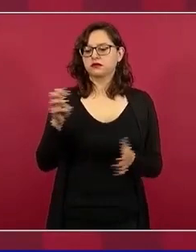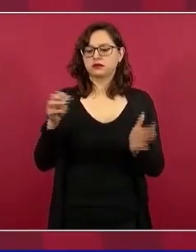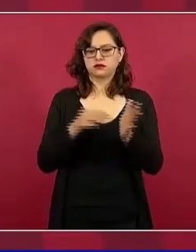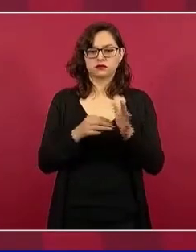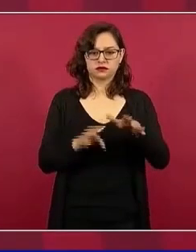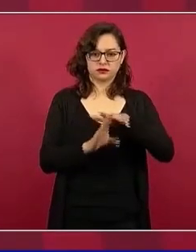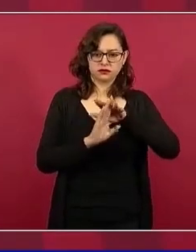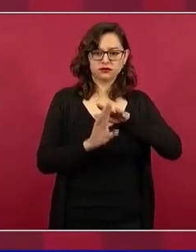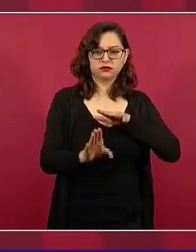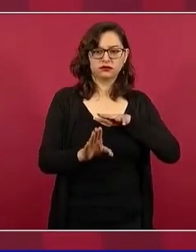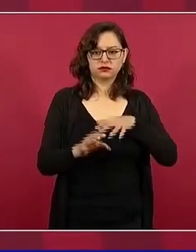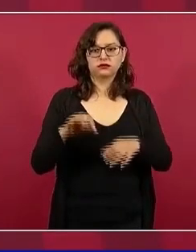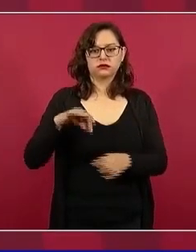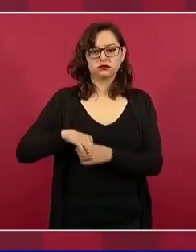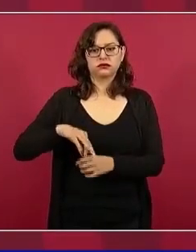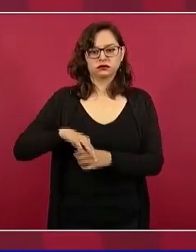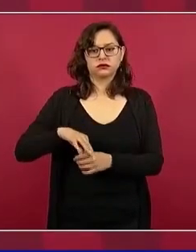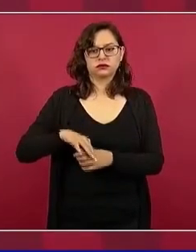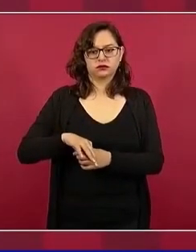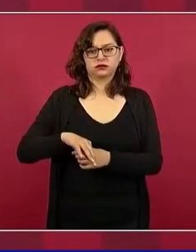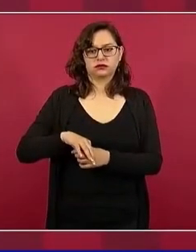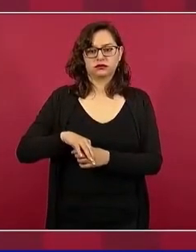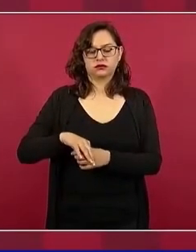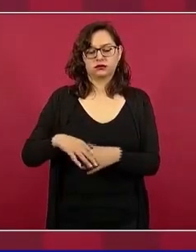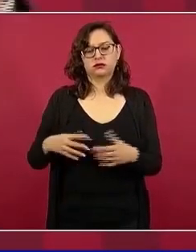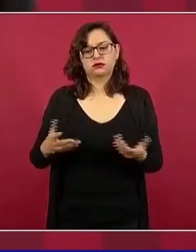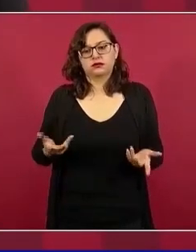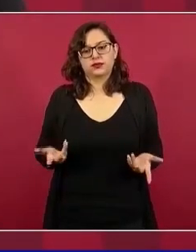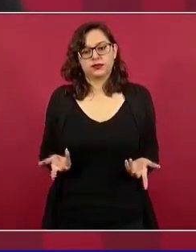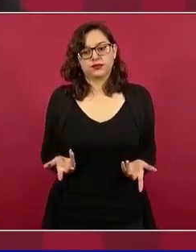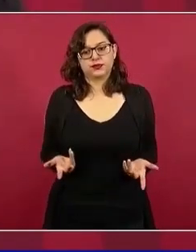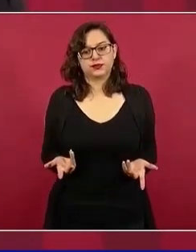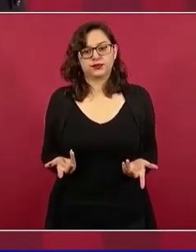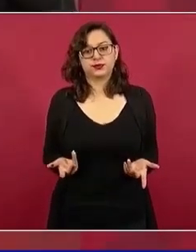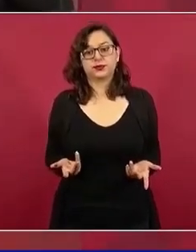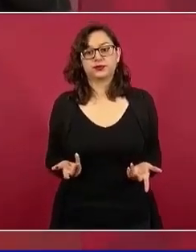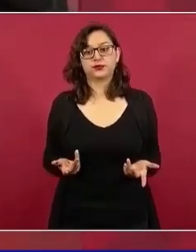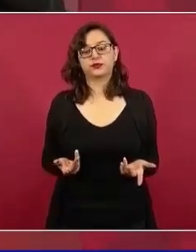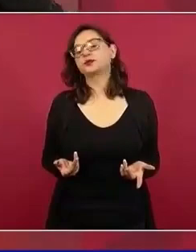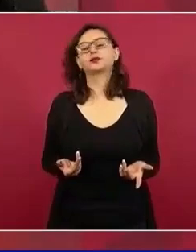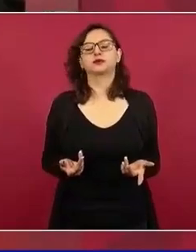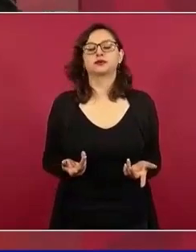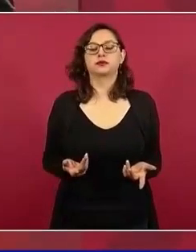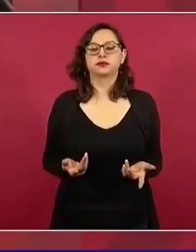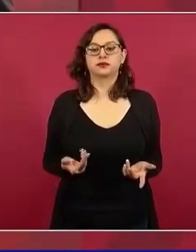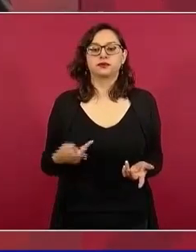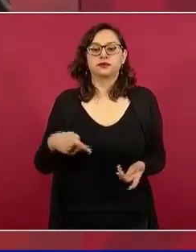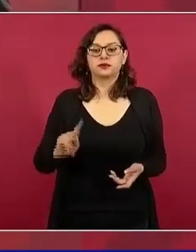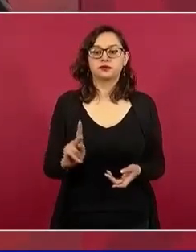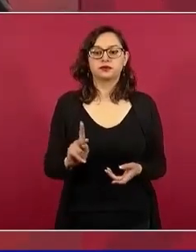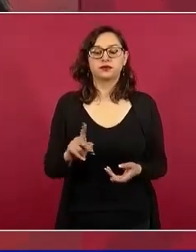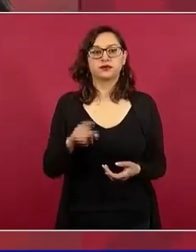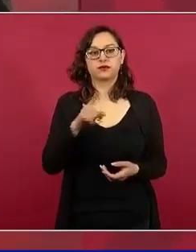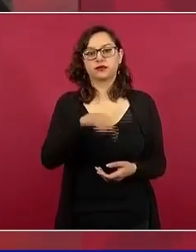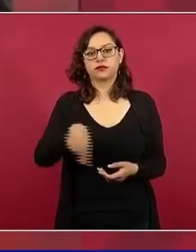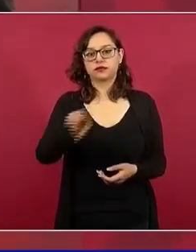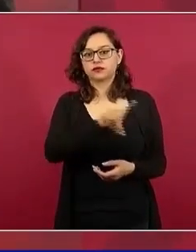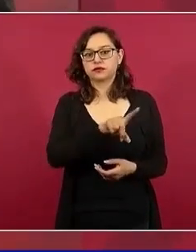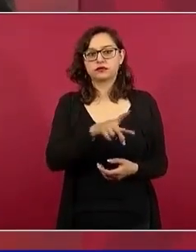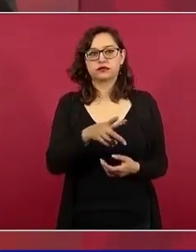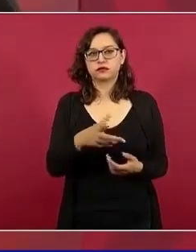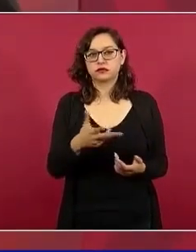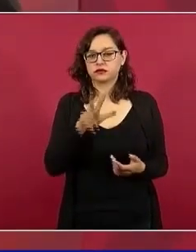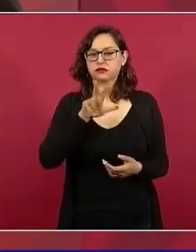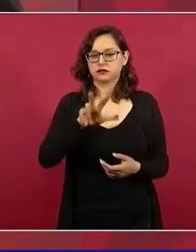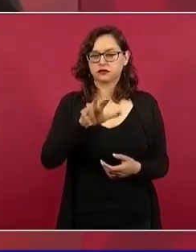pero son como ciudadanos